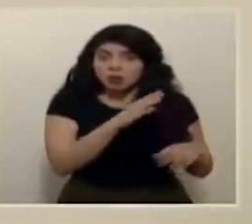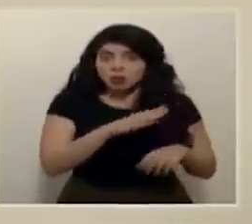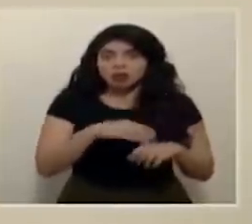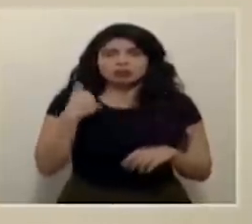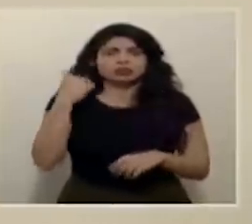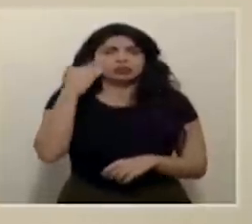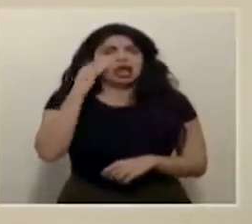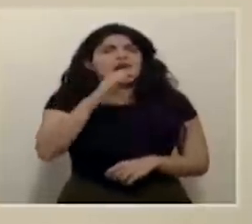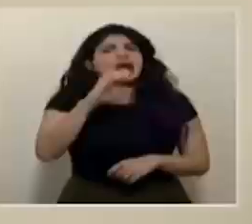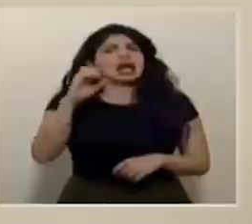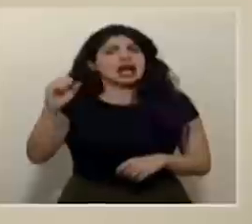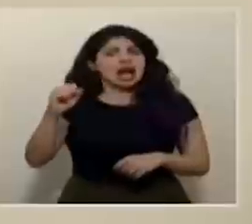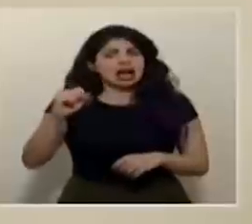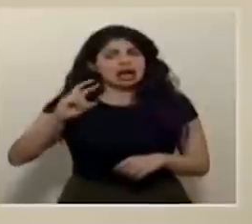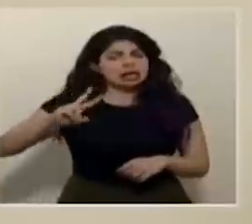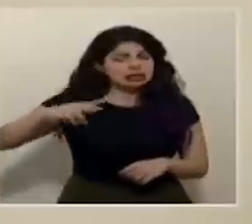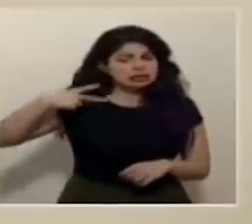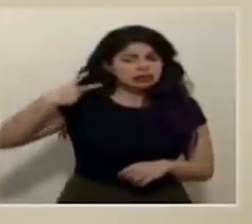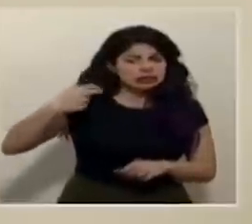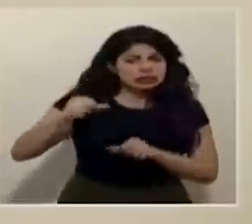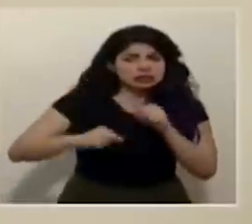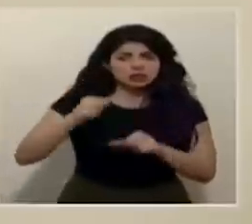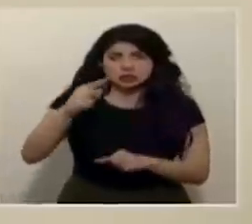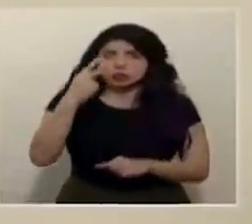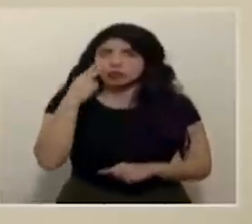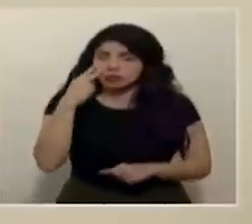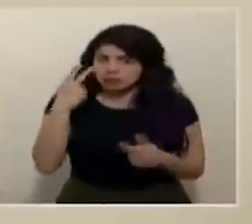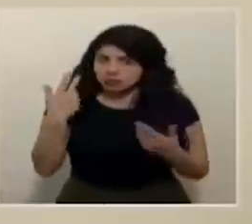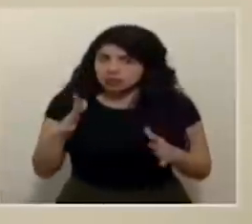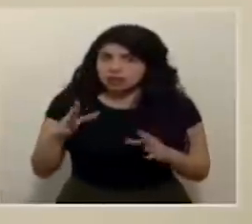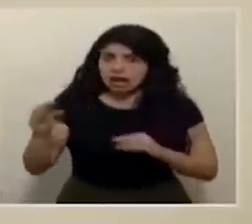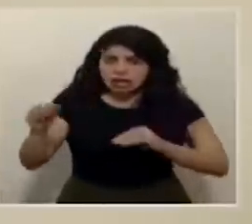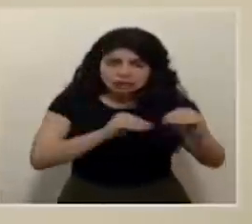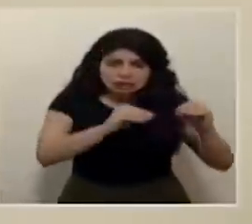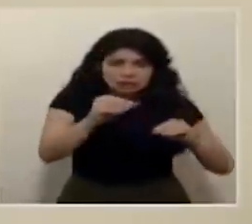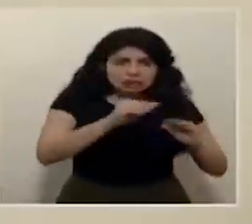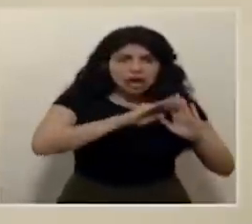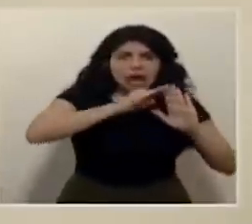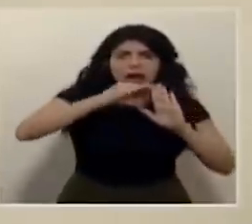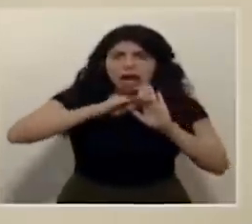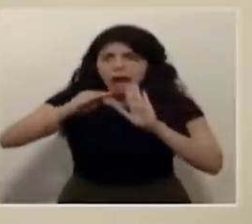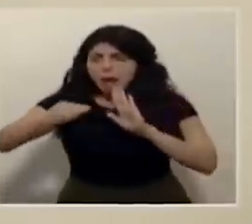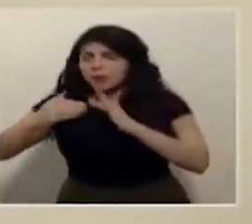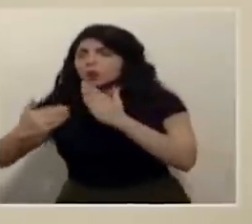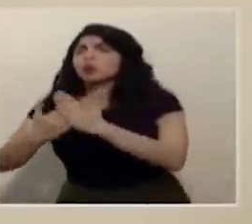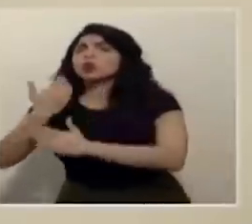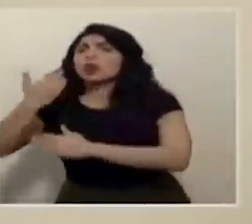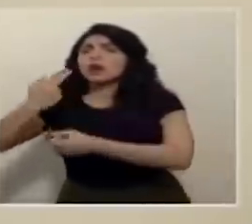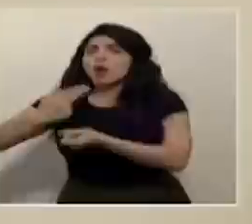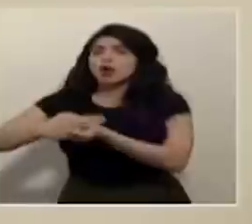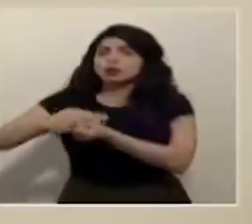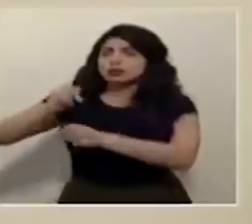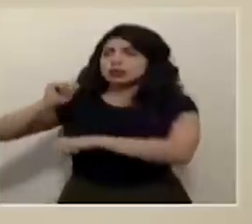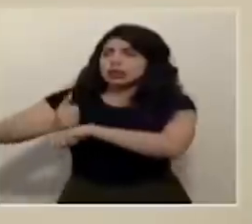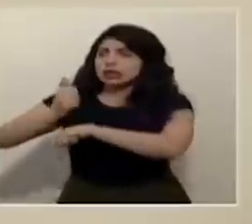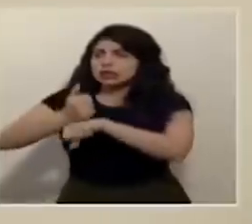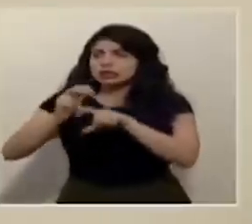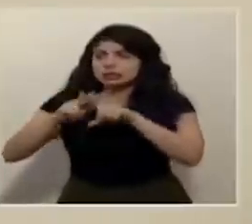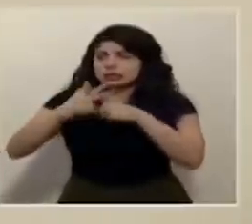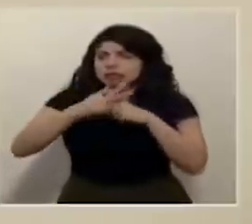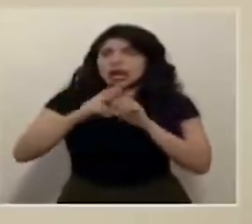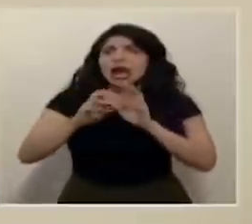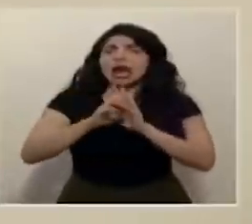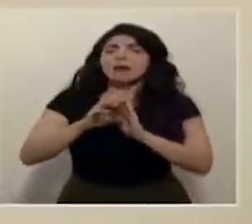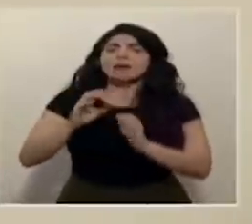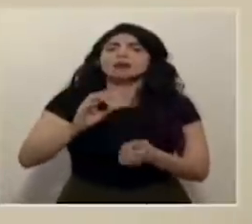caja ha hecho un enorme esfuerzo por reforzarse ustedes lo han visto todo el reacomodo de camas los nuevos hospitales o más bien la readecuación por ejemplo